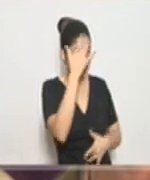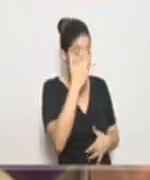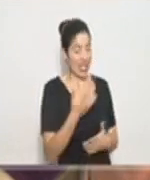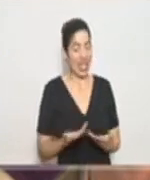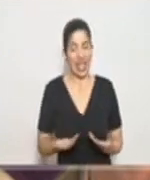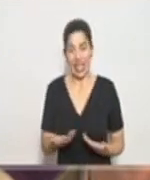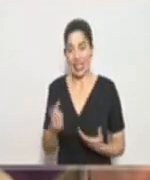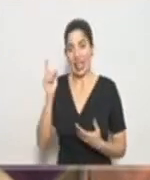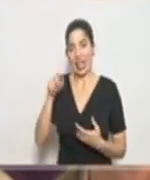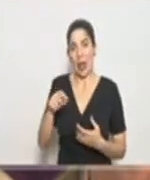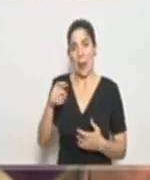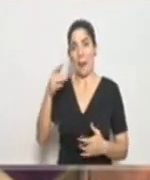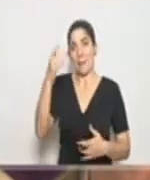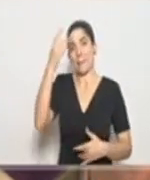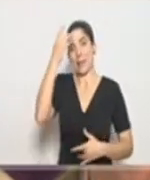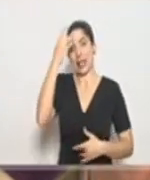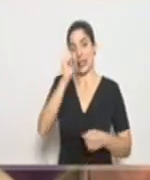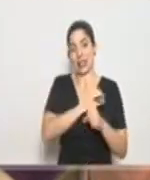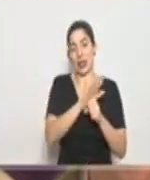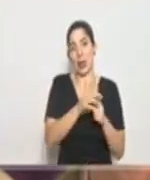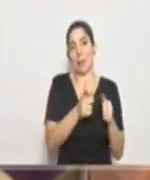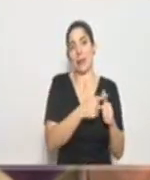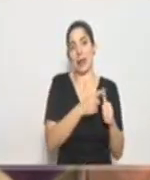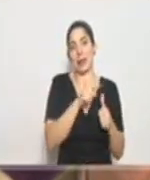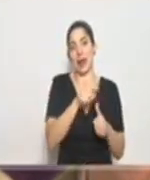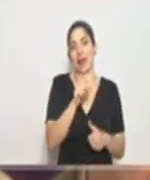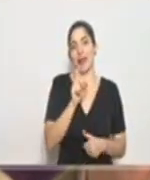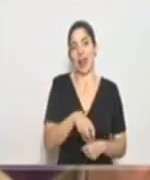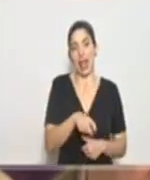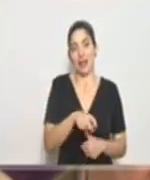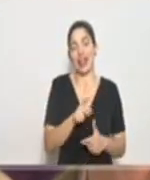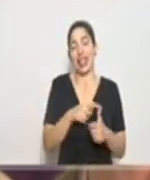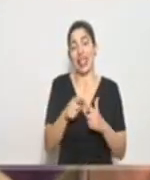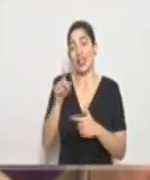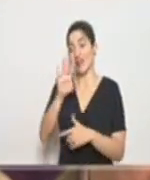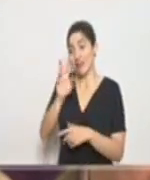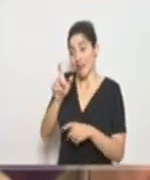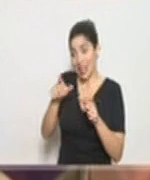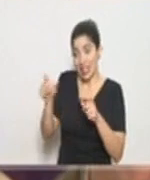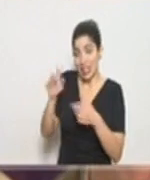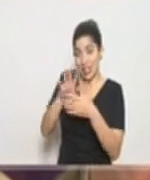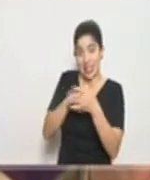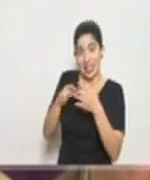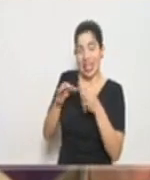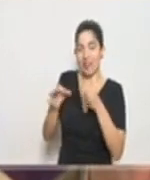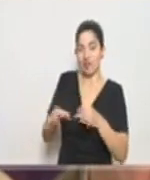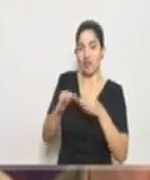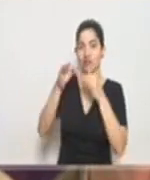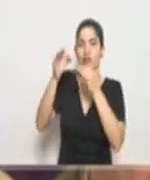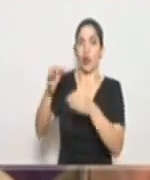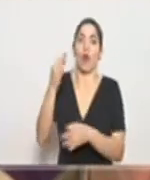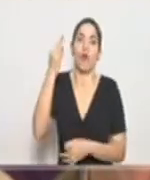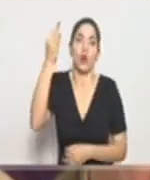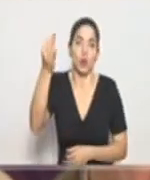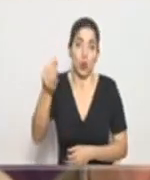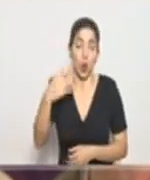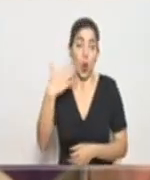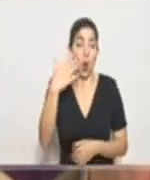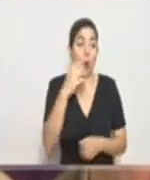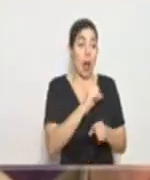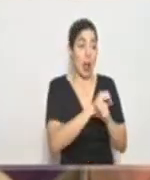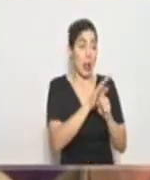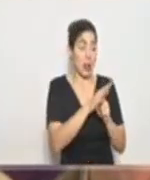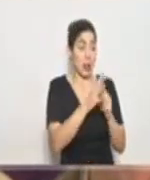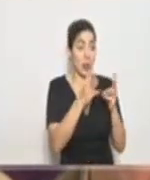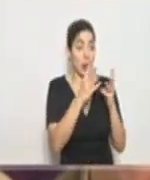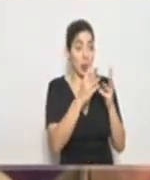de los pacientes de COVID-19 y entonces estamos reprogramando para una fecha futura cuando esta pandemia pase